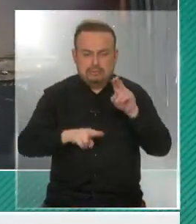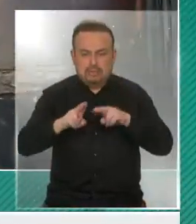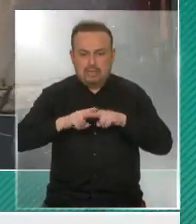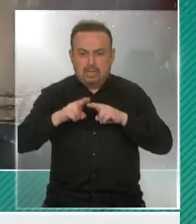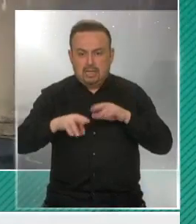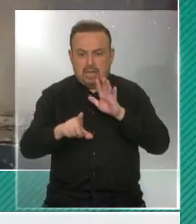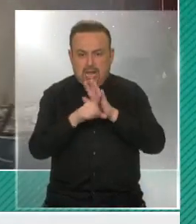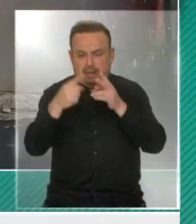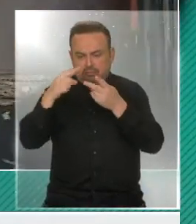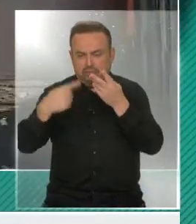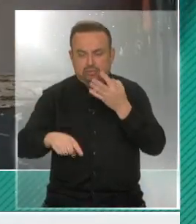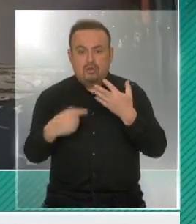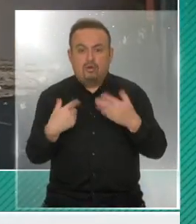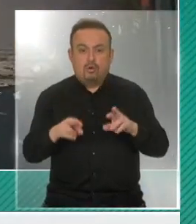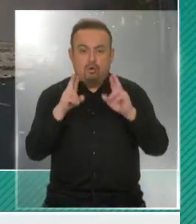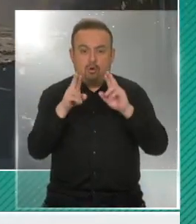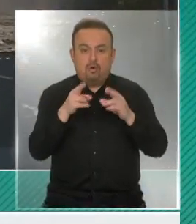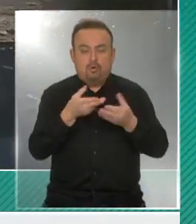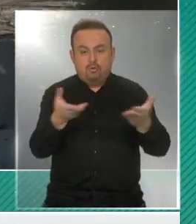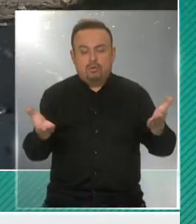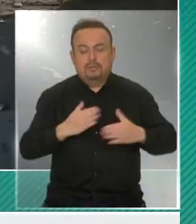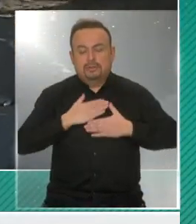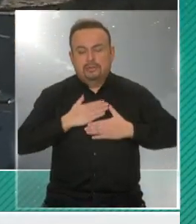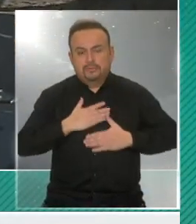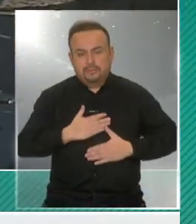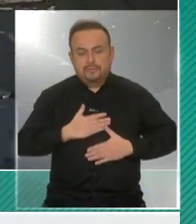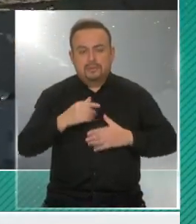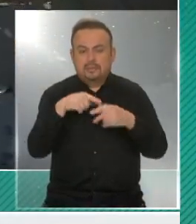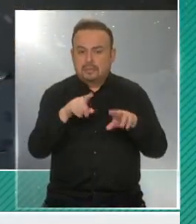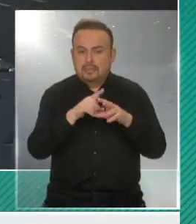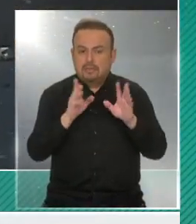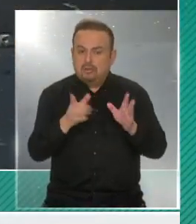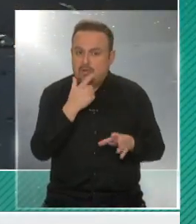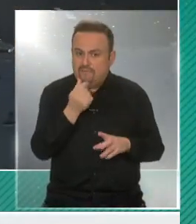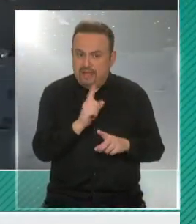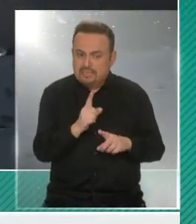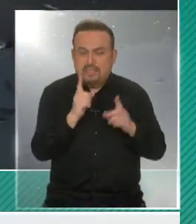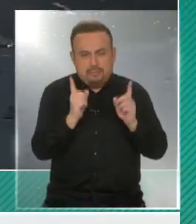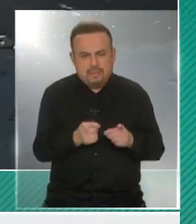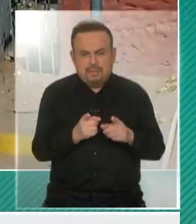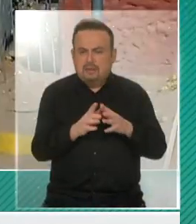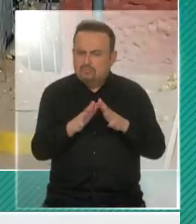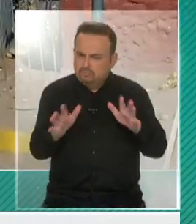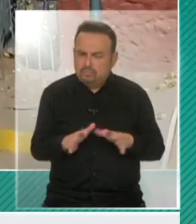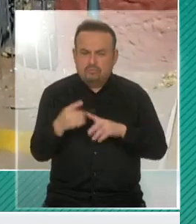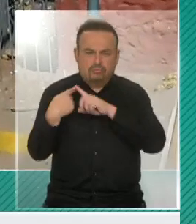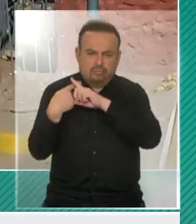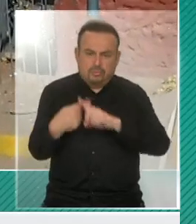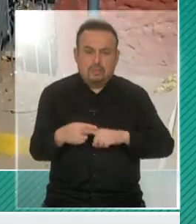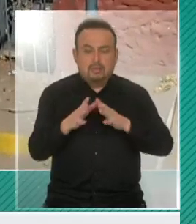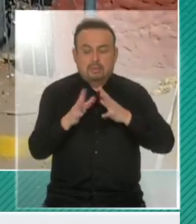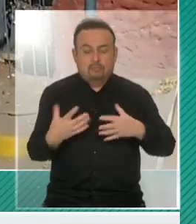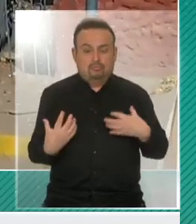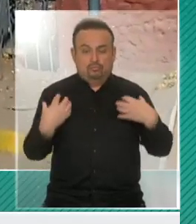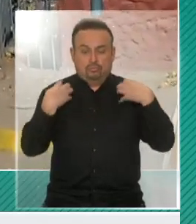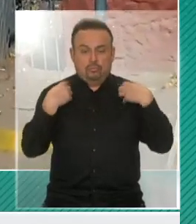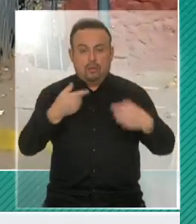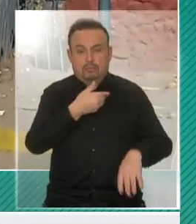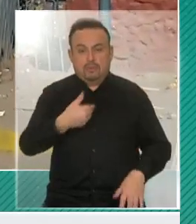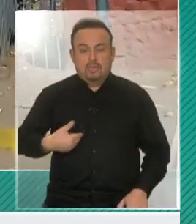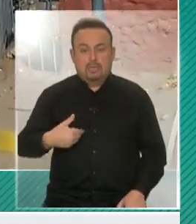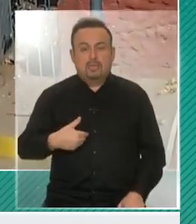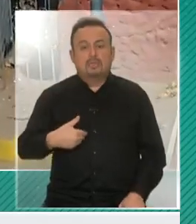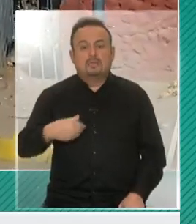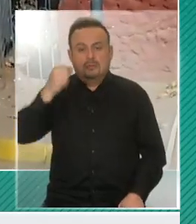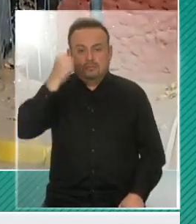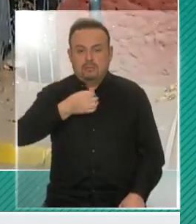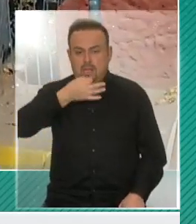son varias leyes, y que esperamos que permitan aliviar esta situación. No es fácil, pero tenemos que hacer los máximos esfuerzos y actuar con mucha responsabilidad. El presidente lo dijo ayer.